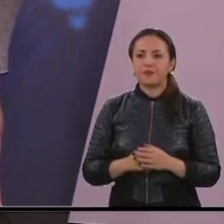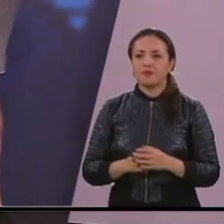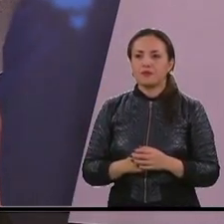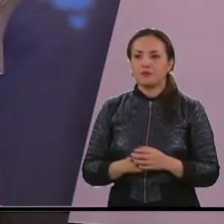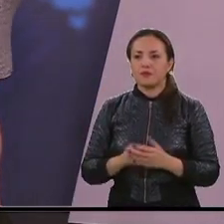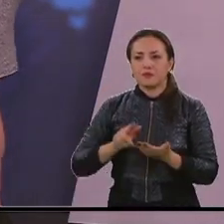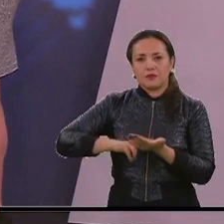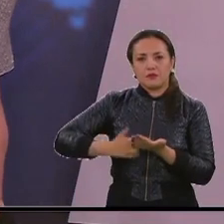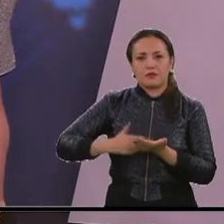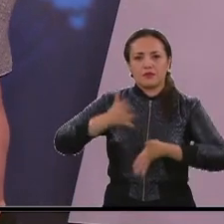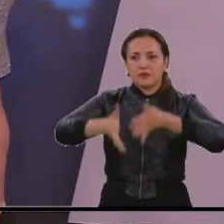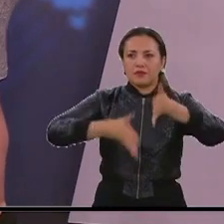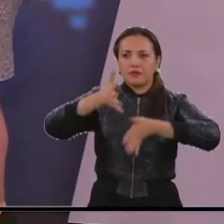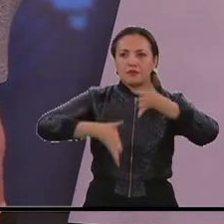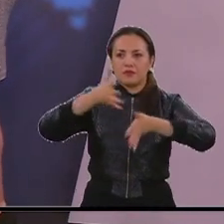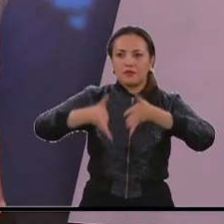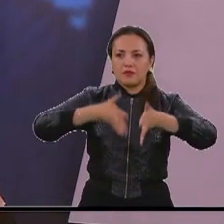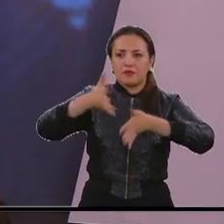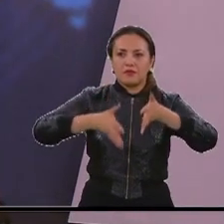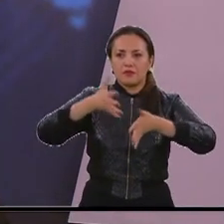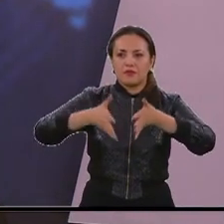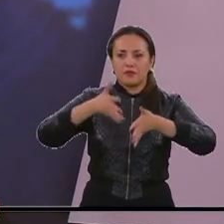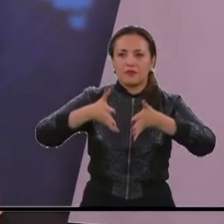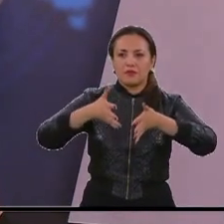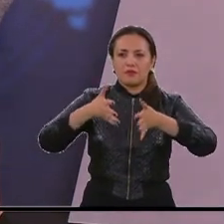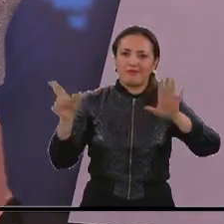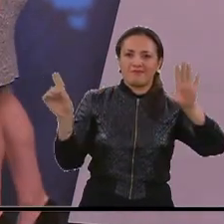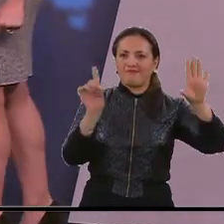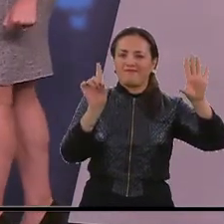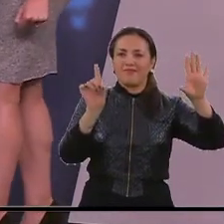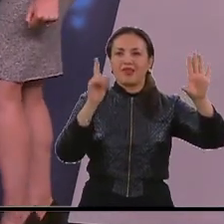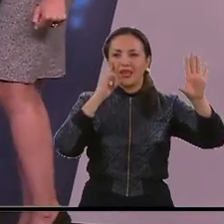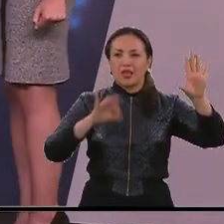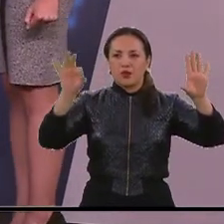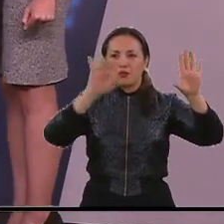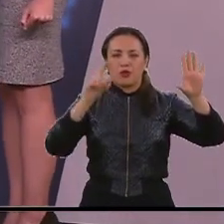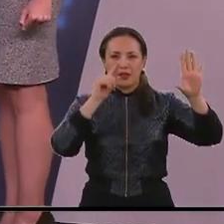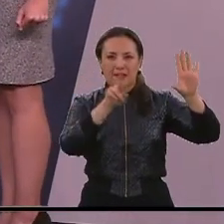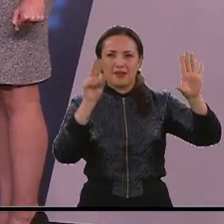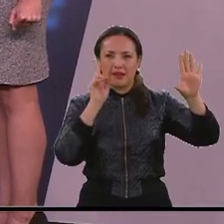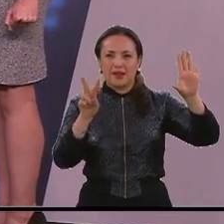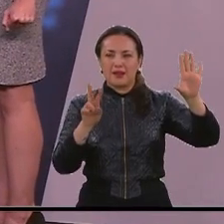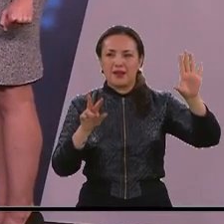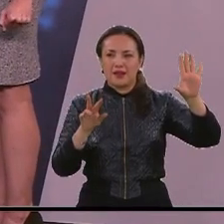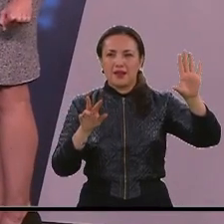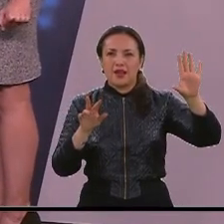lengua de señas lo tapa. Y es muy importante que ustedes vean esta